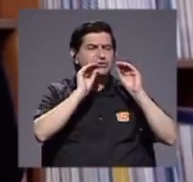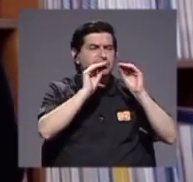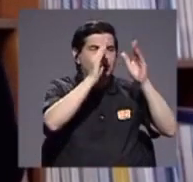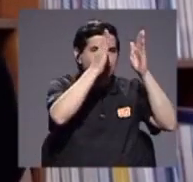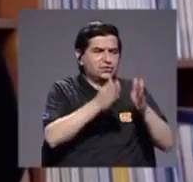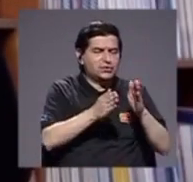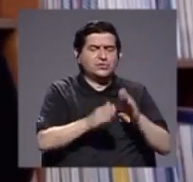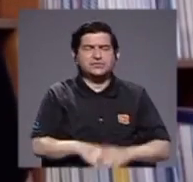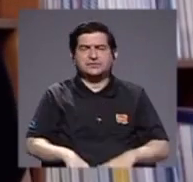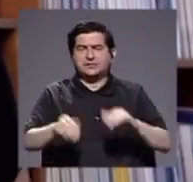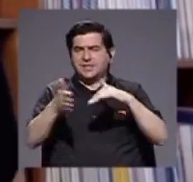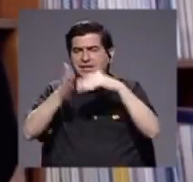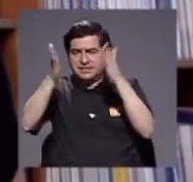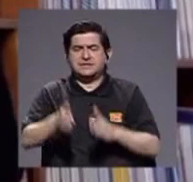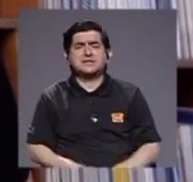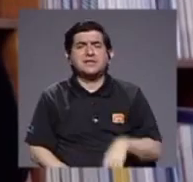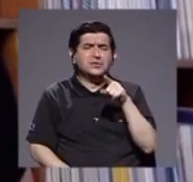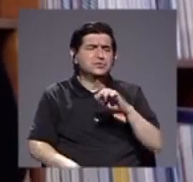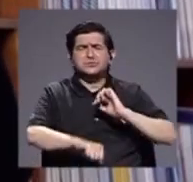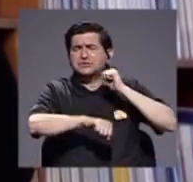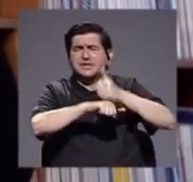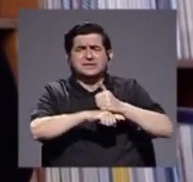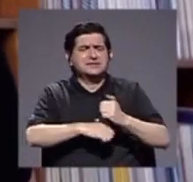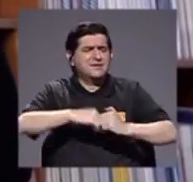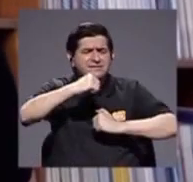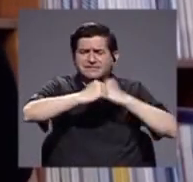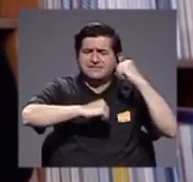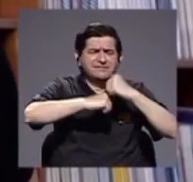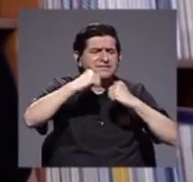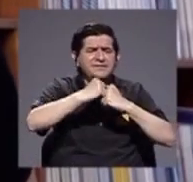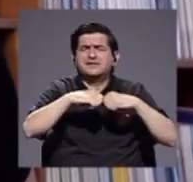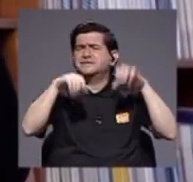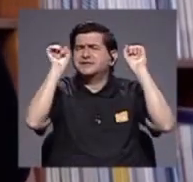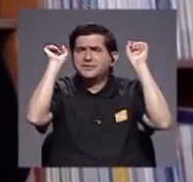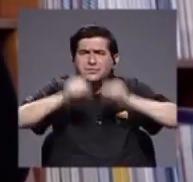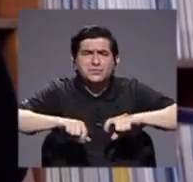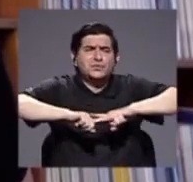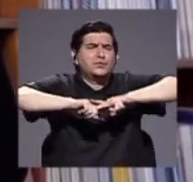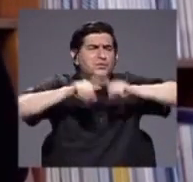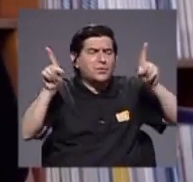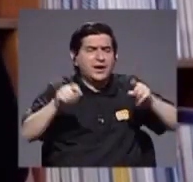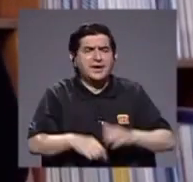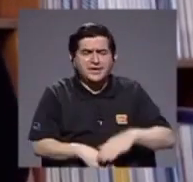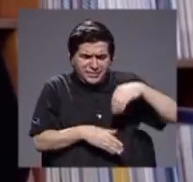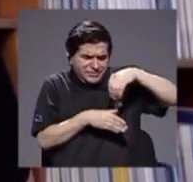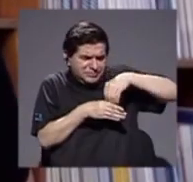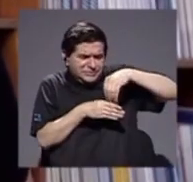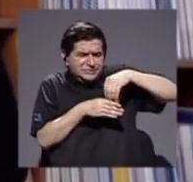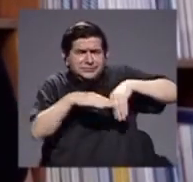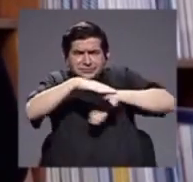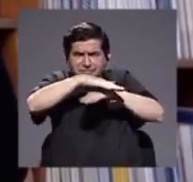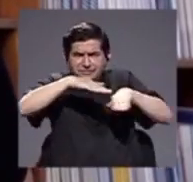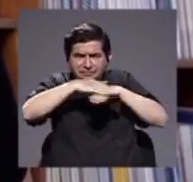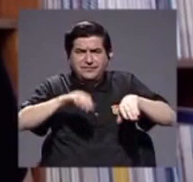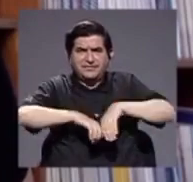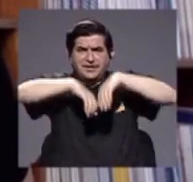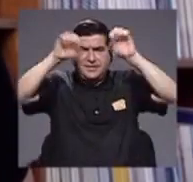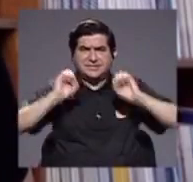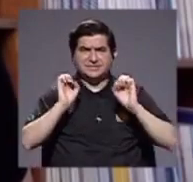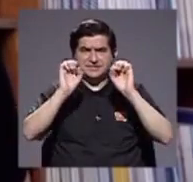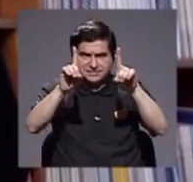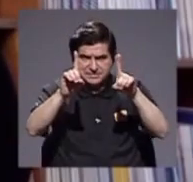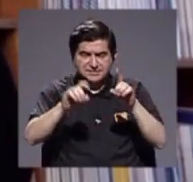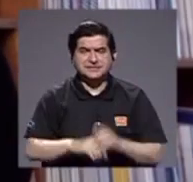una estructura burocrática muy grande, pero la esencia del sistema educativo es